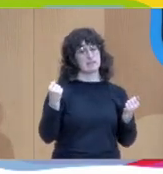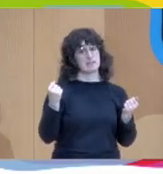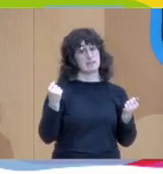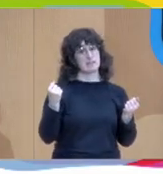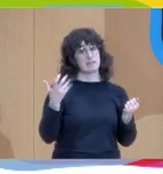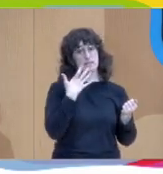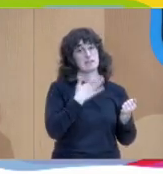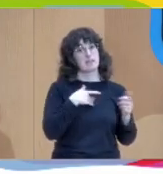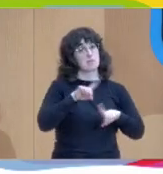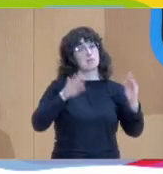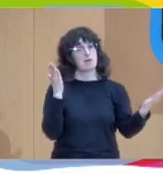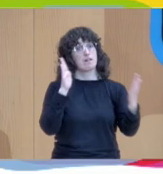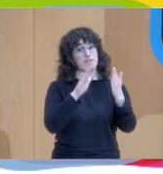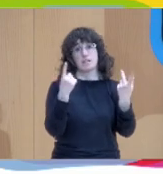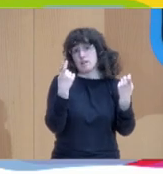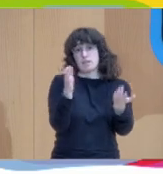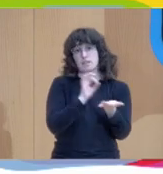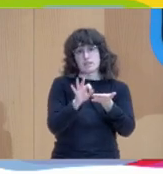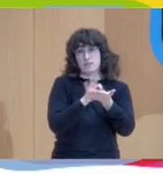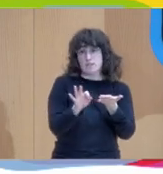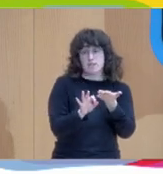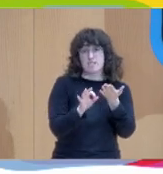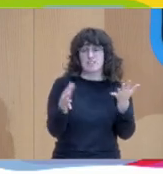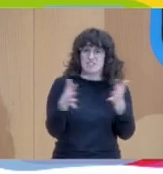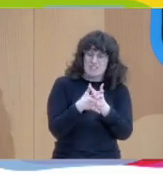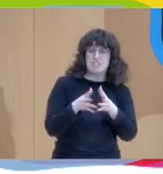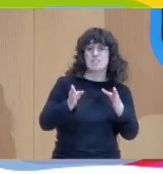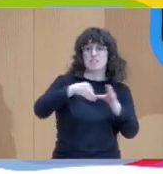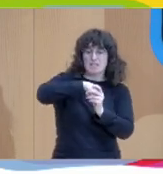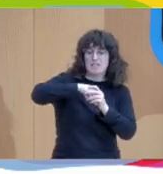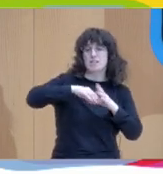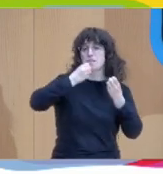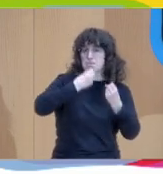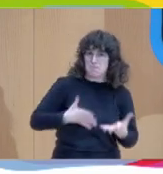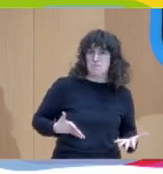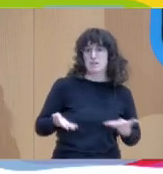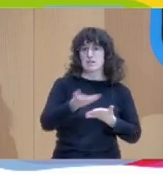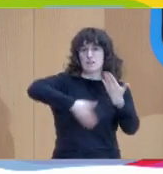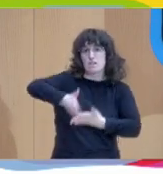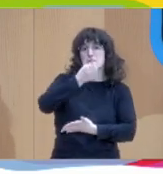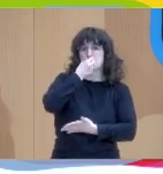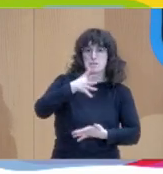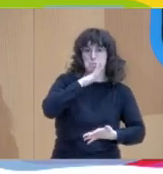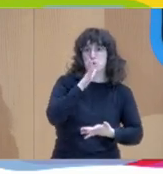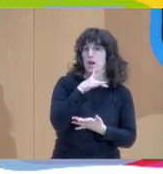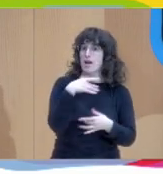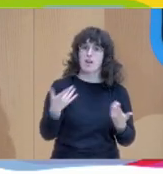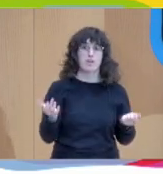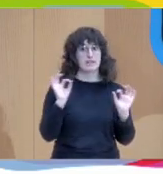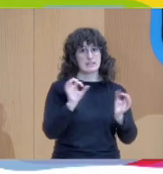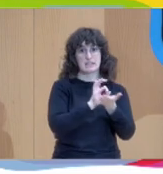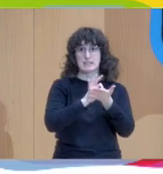servicios que estén bien integrados, bien coordinados. Cada vez tenemos un contexto de multiservicios más complejo y